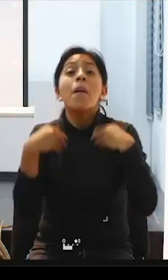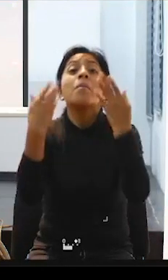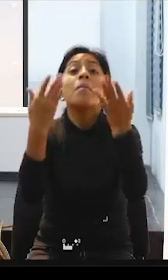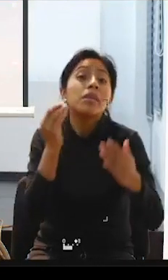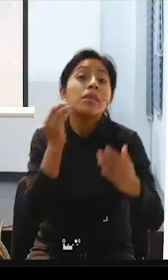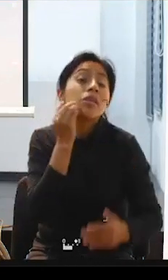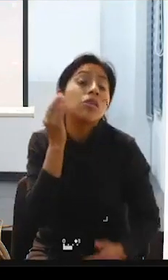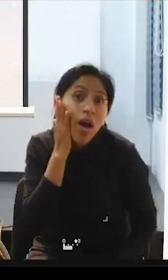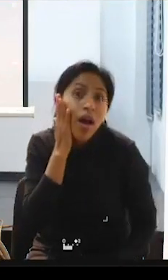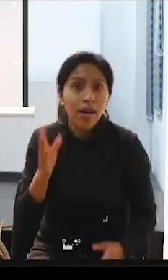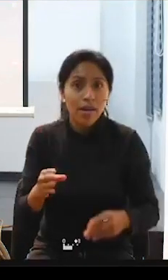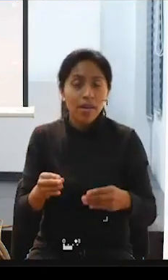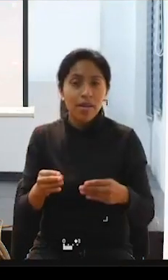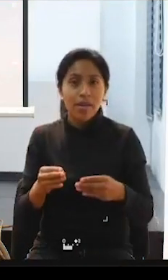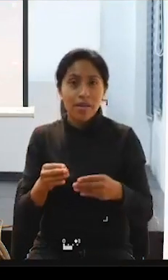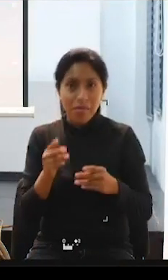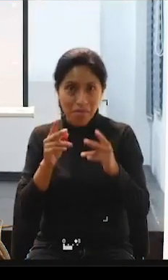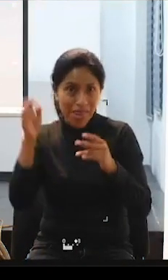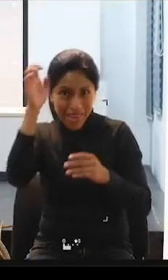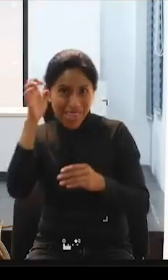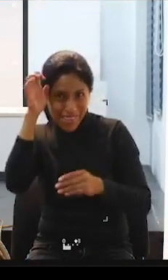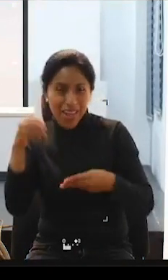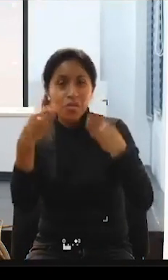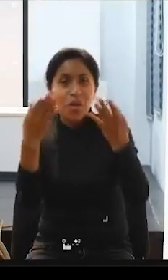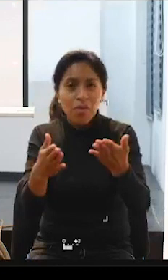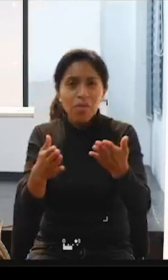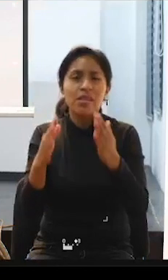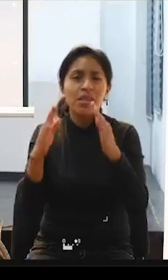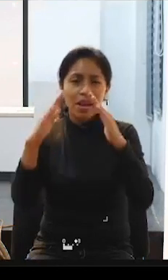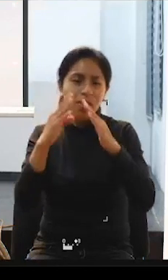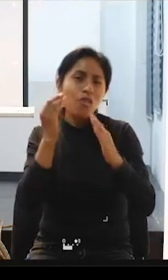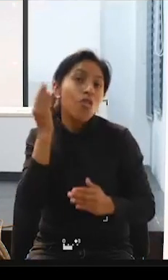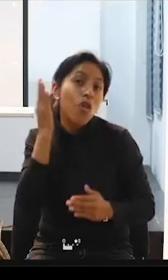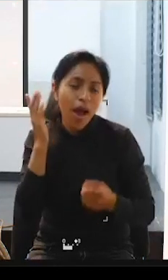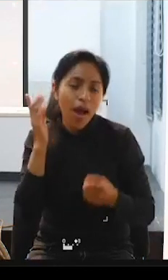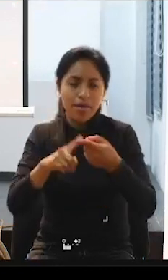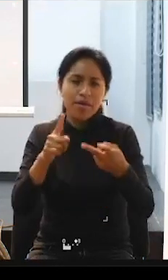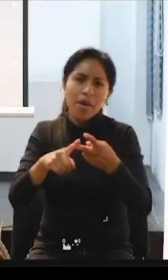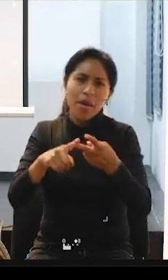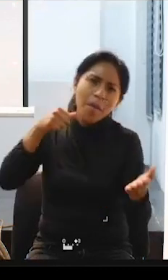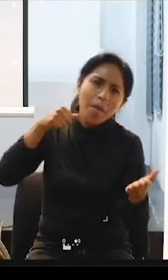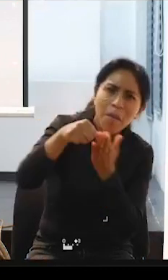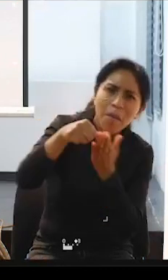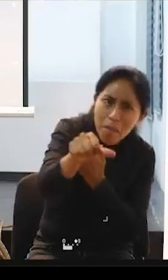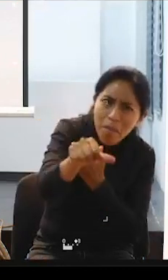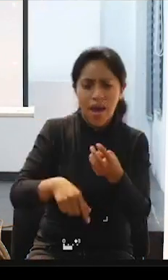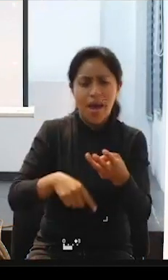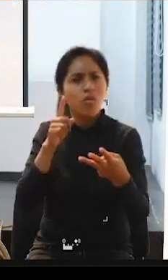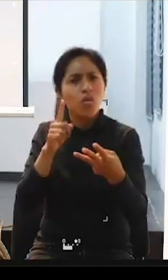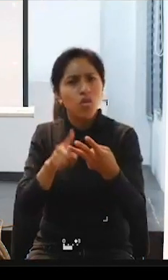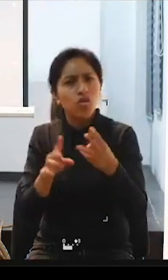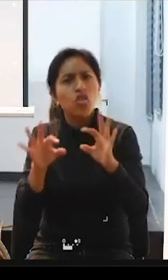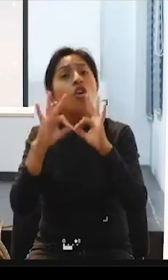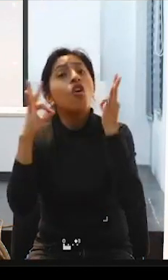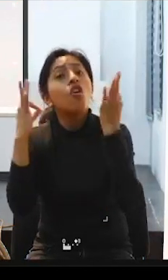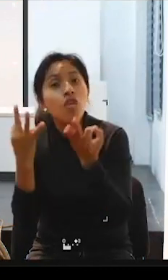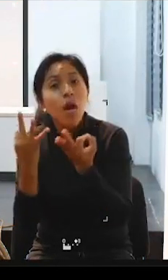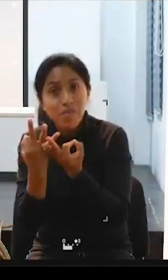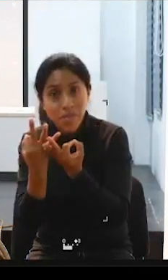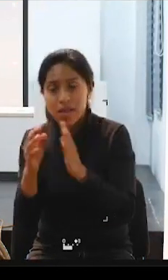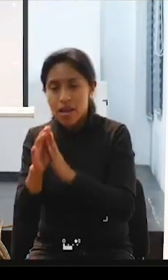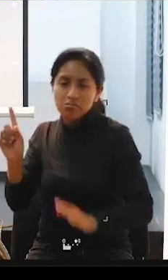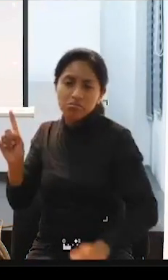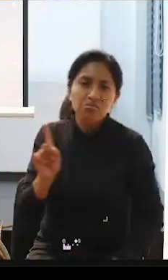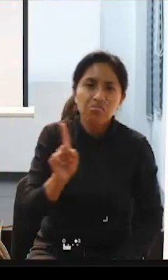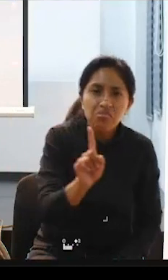te ofrecían la paga familiar o el cuidador a domicilio, pero